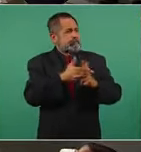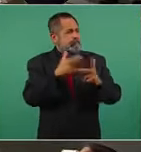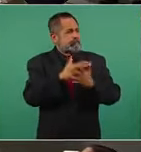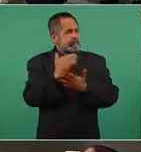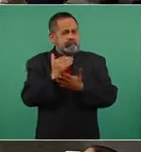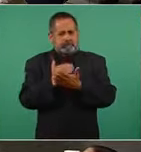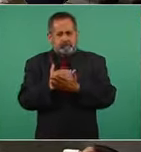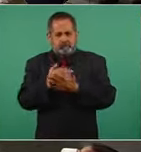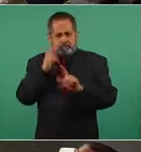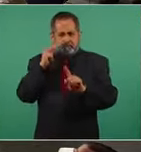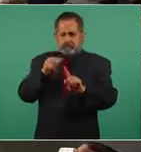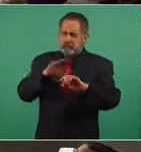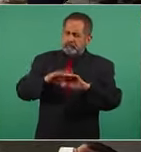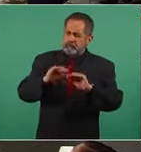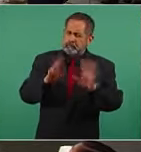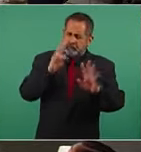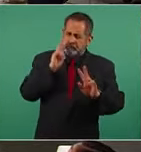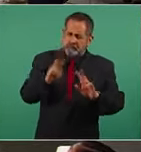objetivo